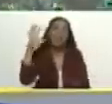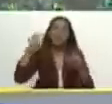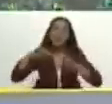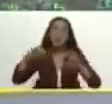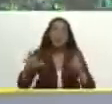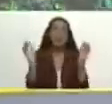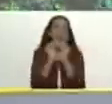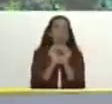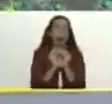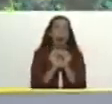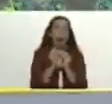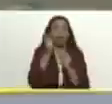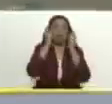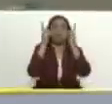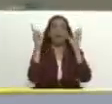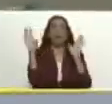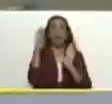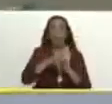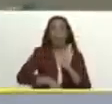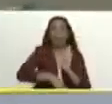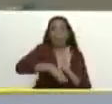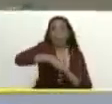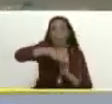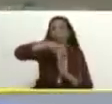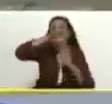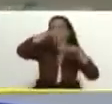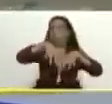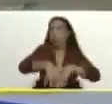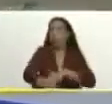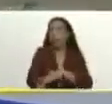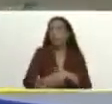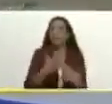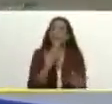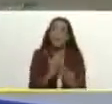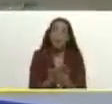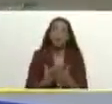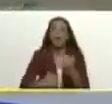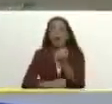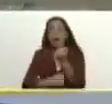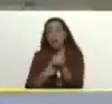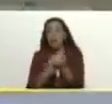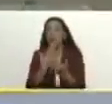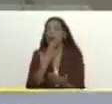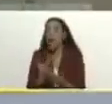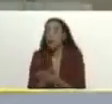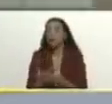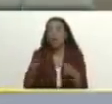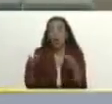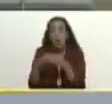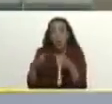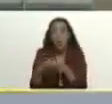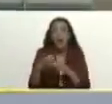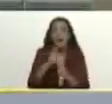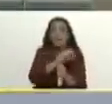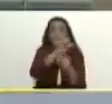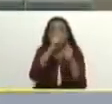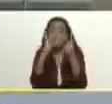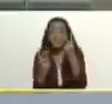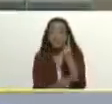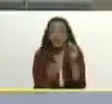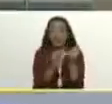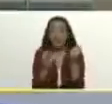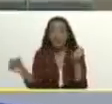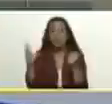aproximadamente de lluvia. Así que, bueno, le agradezco a todo el equipo, compañera vicepresidenta ejecutiva,